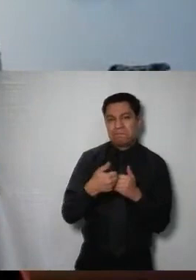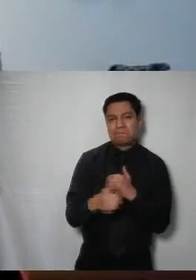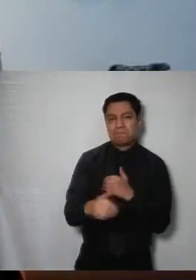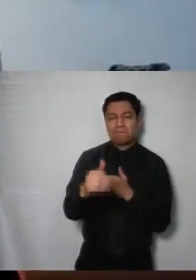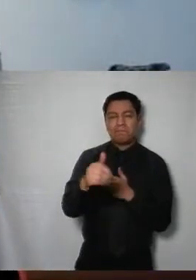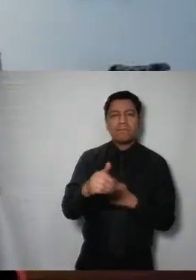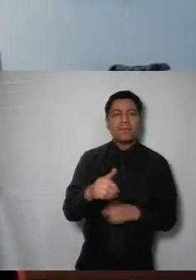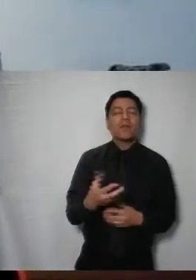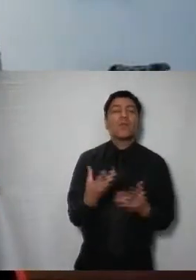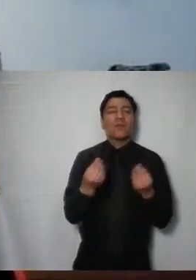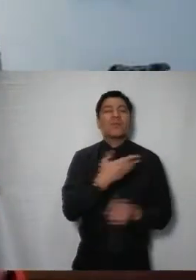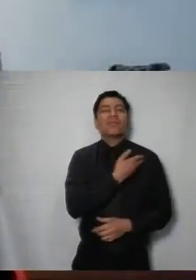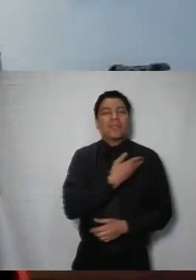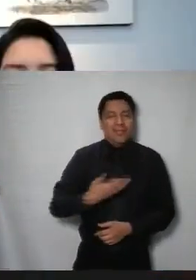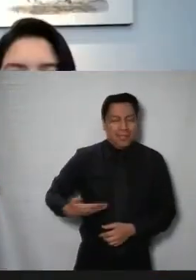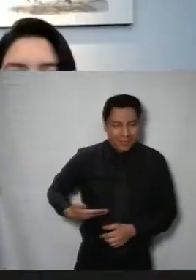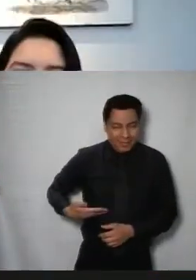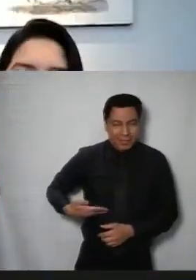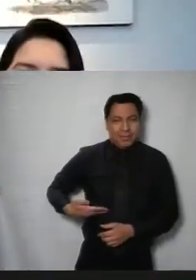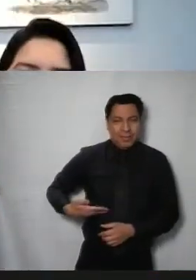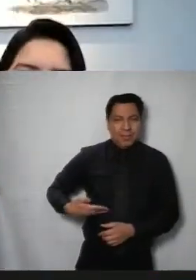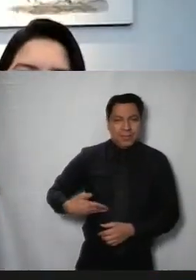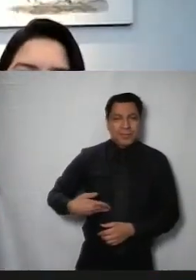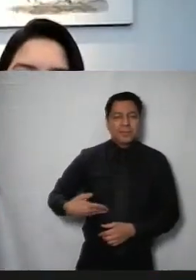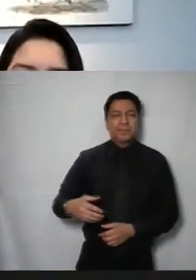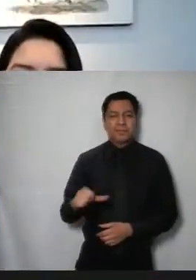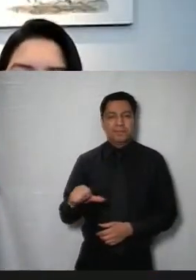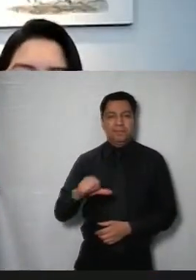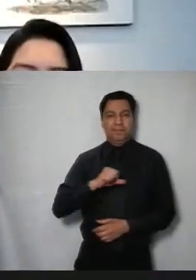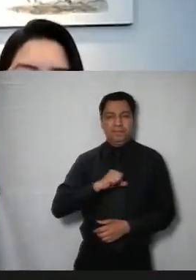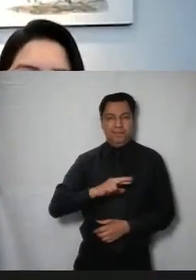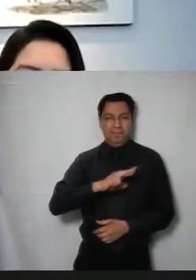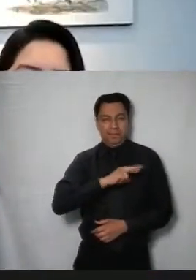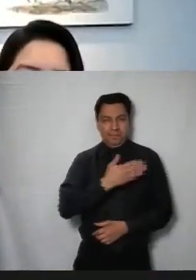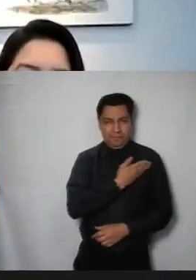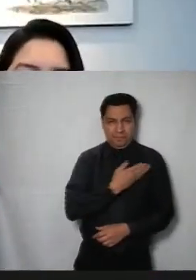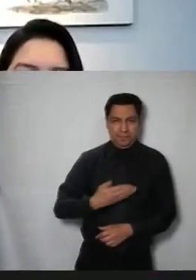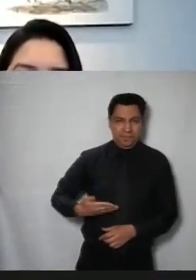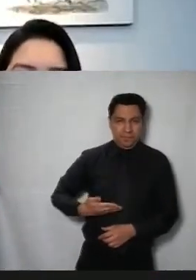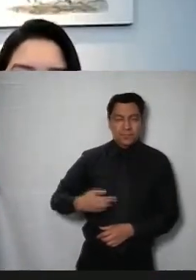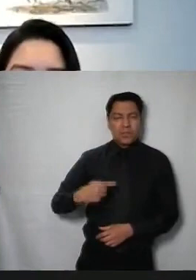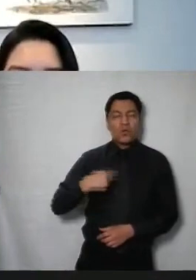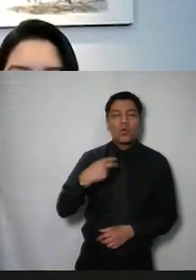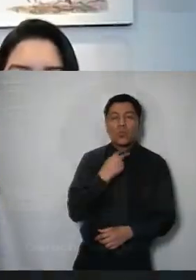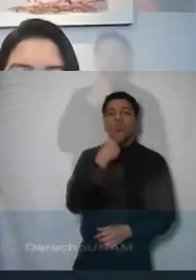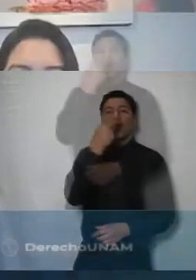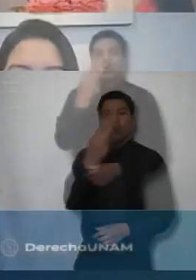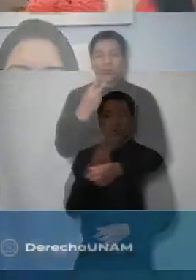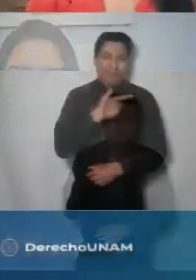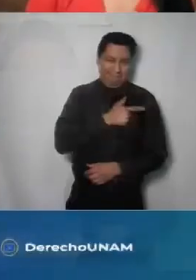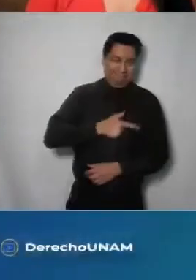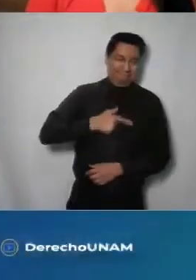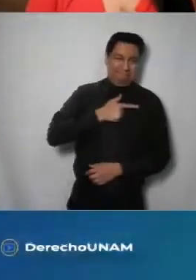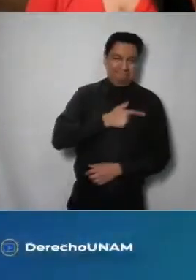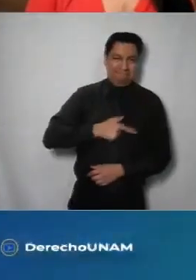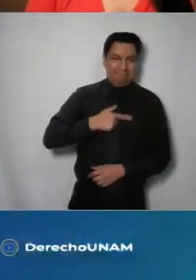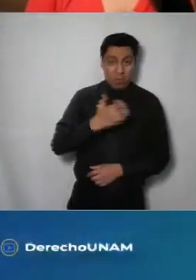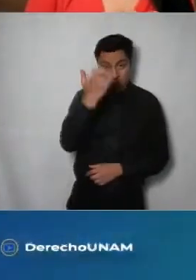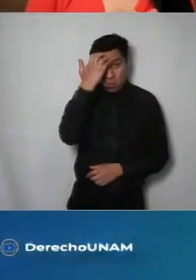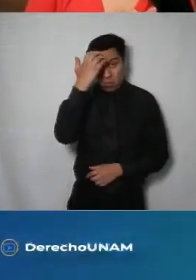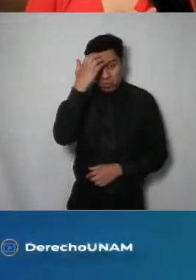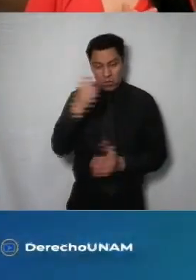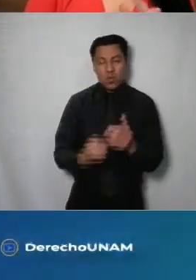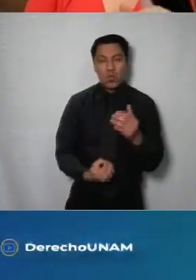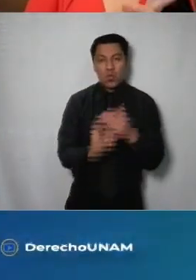presidente Sí justo aquí quería hacer uso de la voz intentaré ser breve pero nos debe dar mucho gusto también el conocer esta nueva